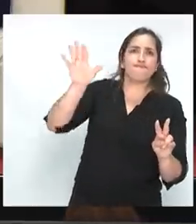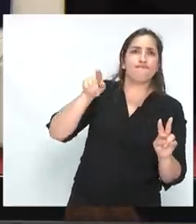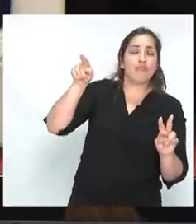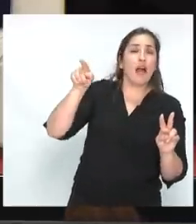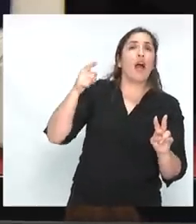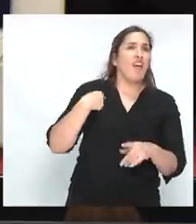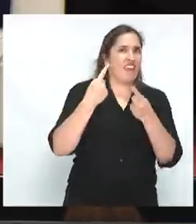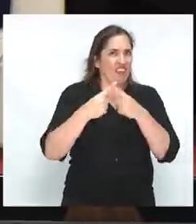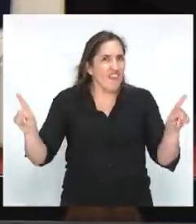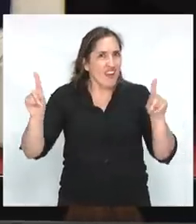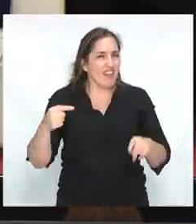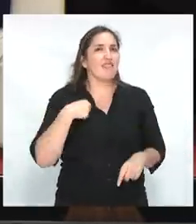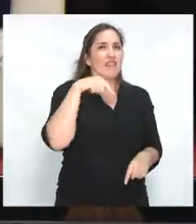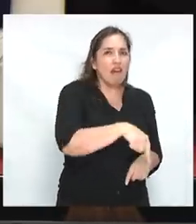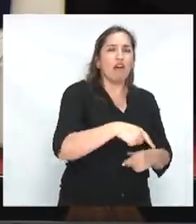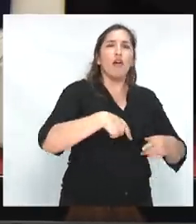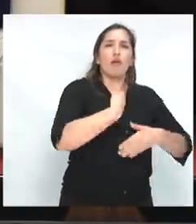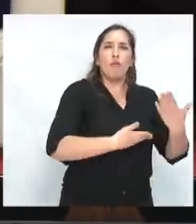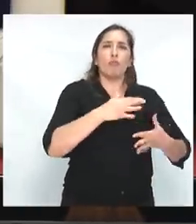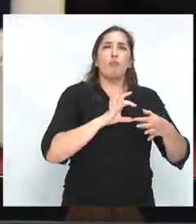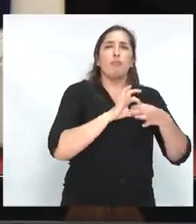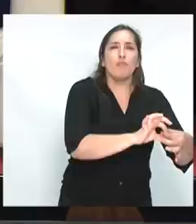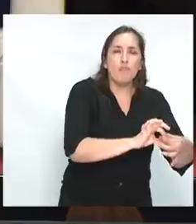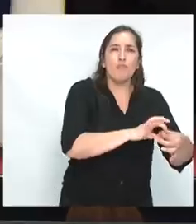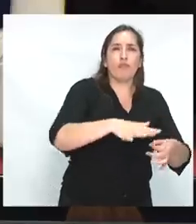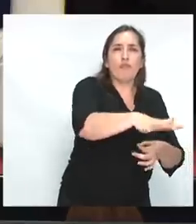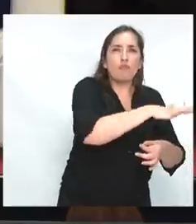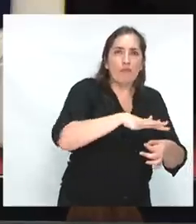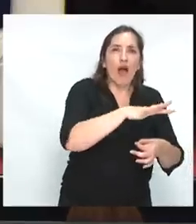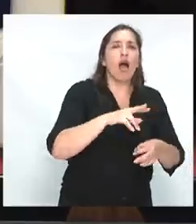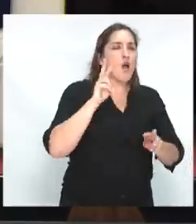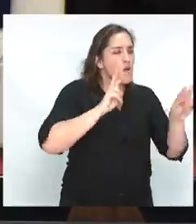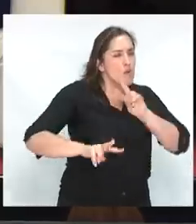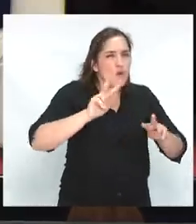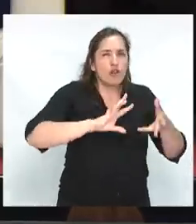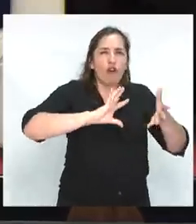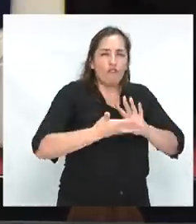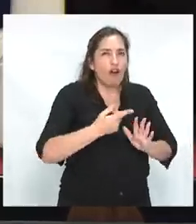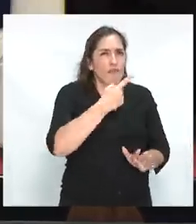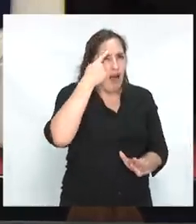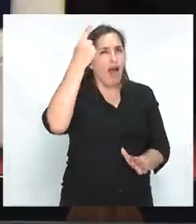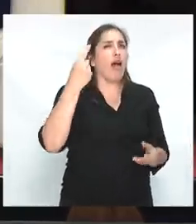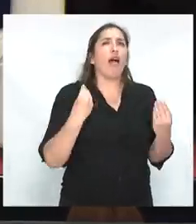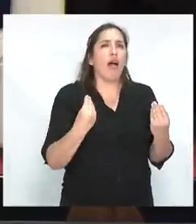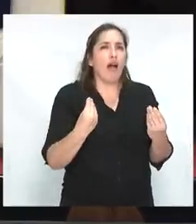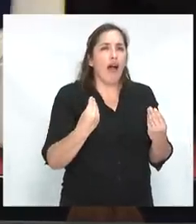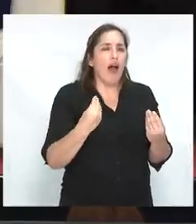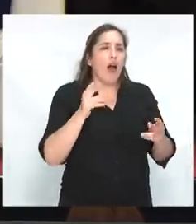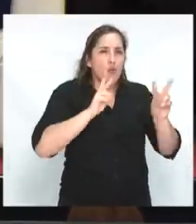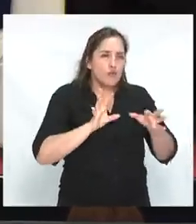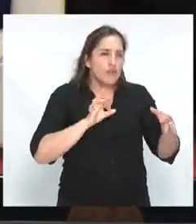progresismo latinoamericano ha tenido la virtud de promover, de inventar, un conjunto de